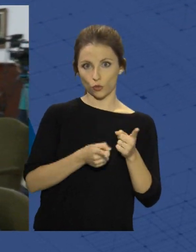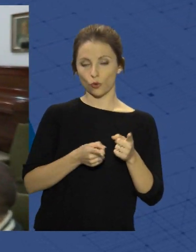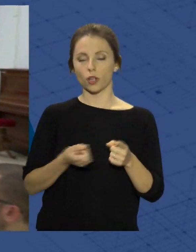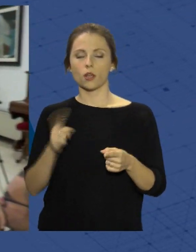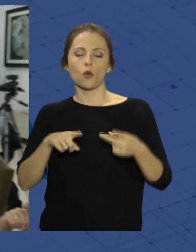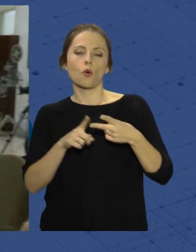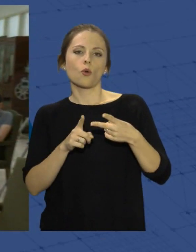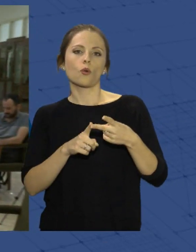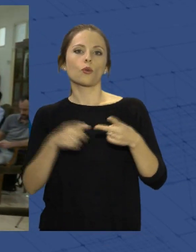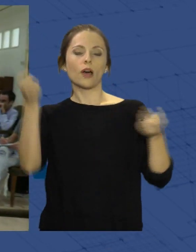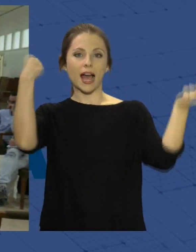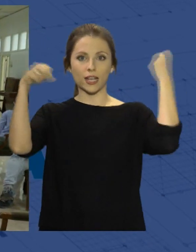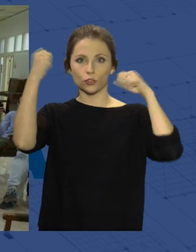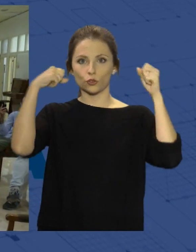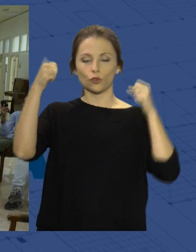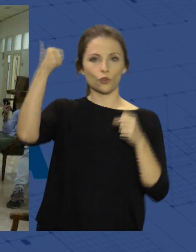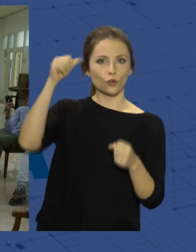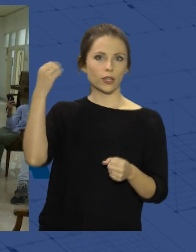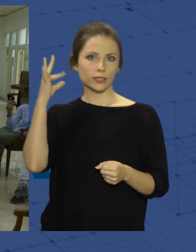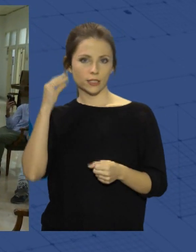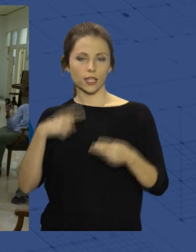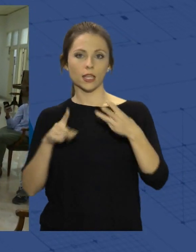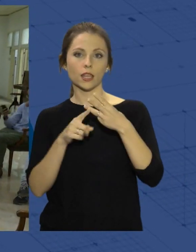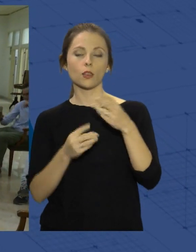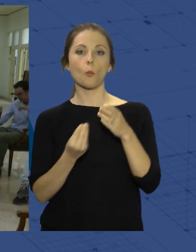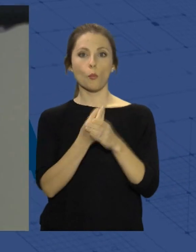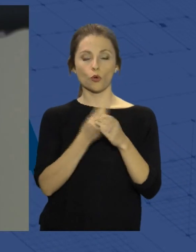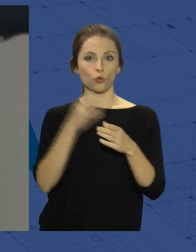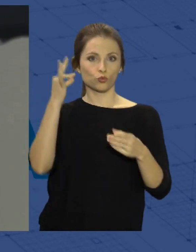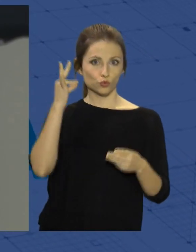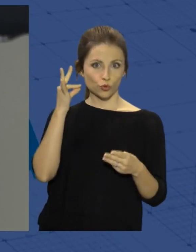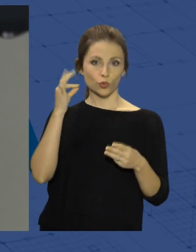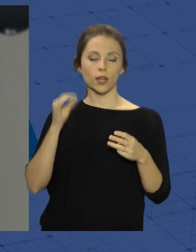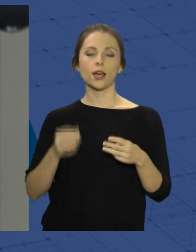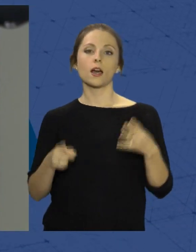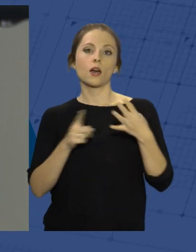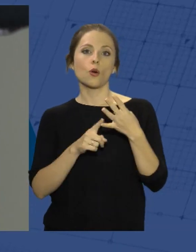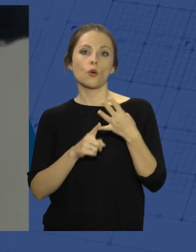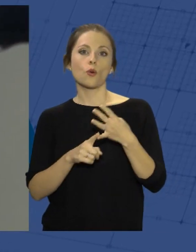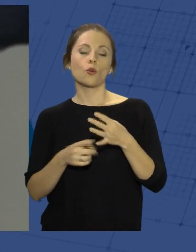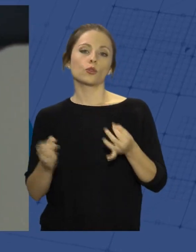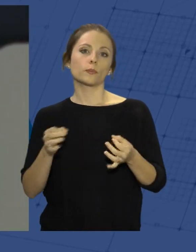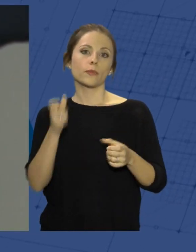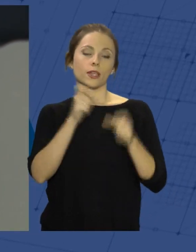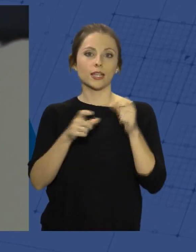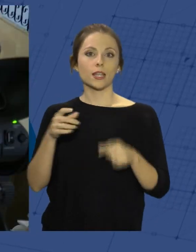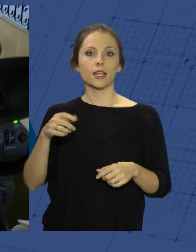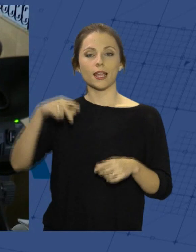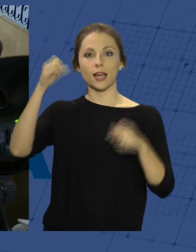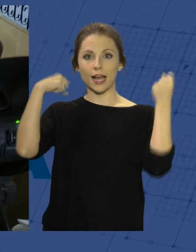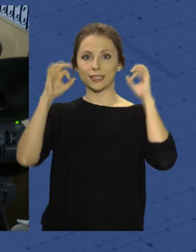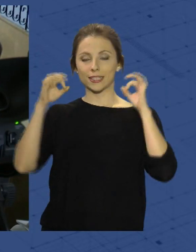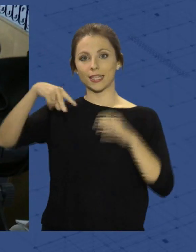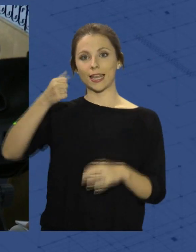actor y también realizador Carlos Iglesias, la productora María Luisa Gutiérrez o la periodista especializada Natalia Marcos.